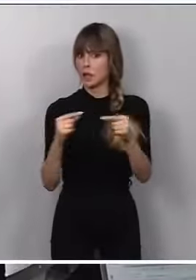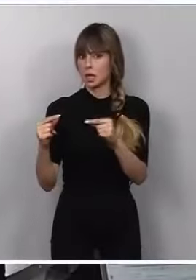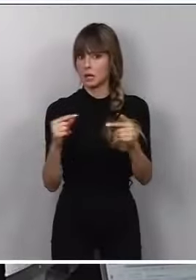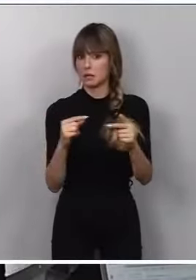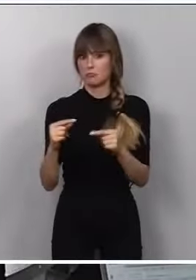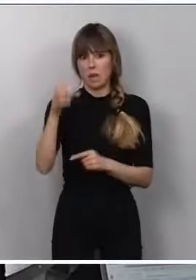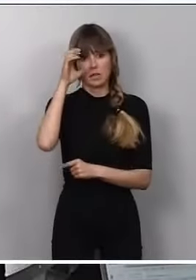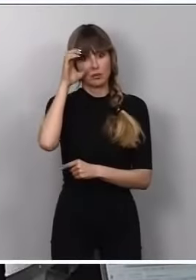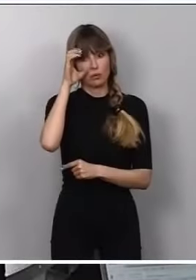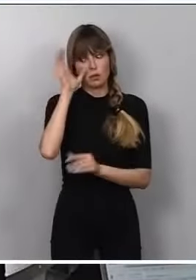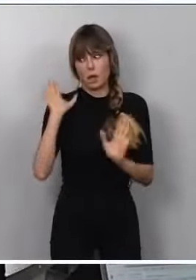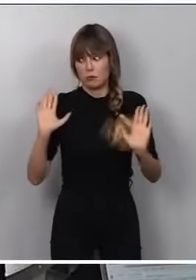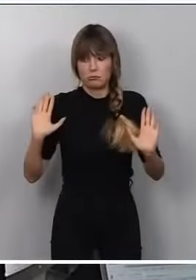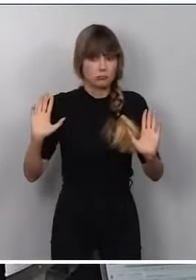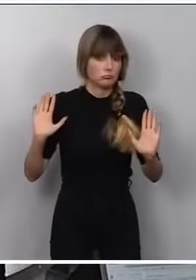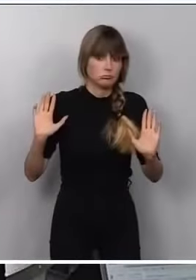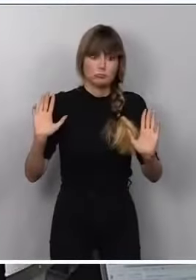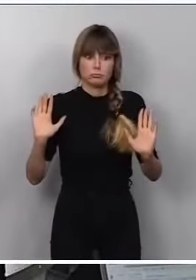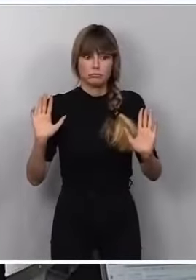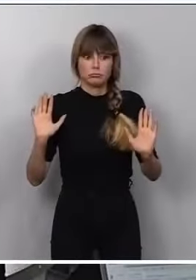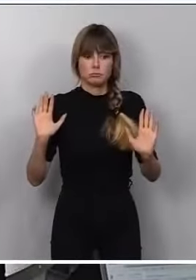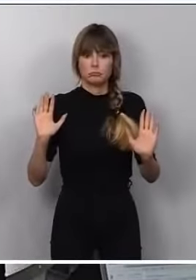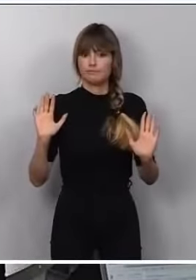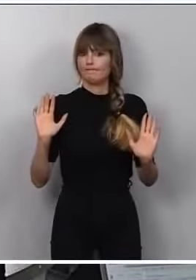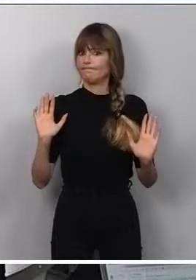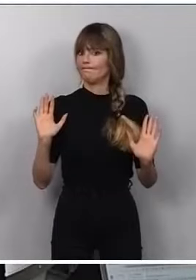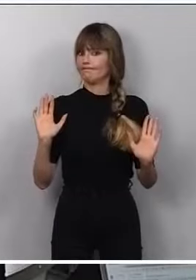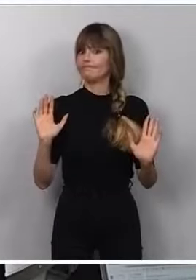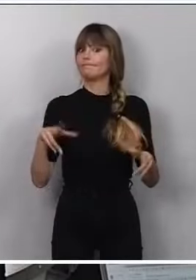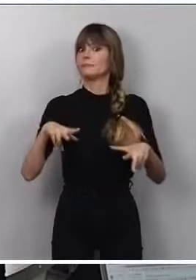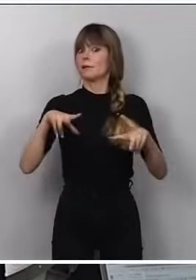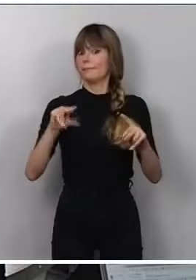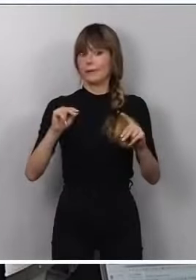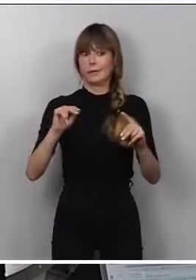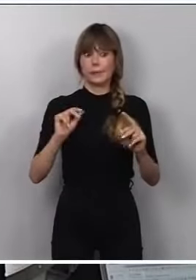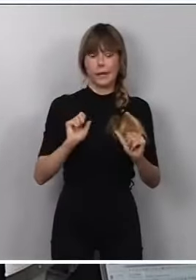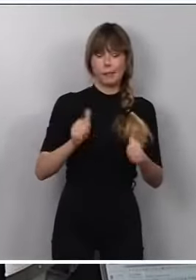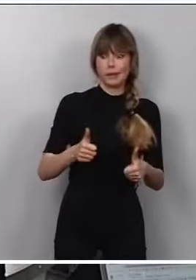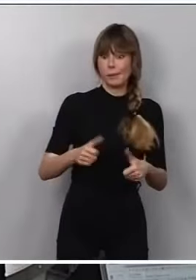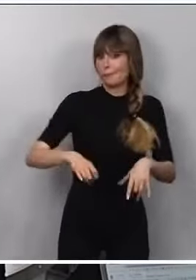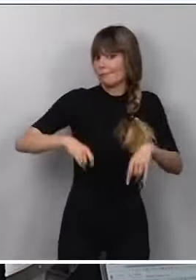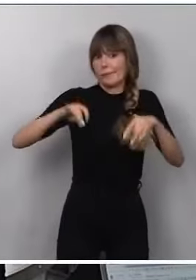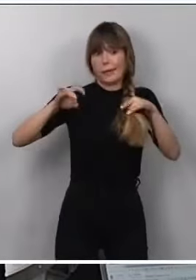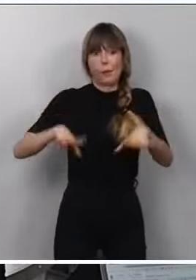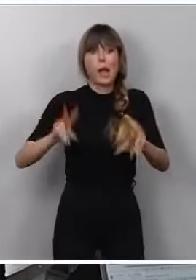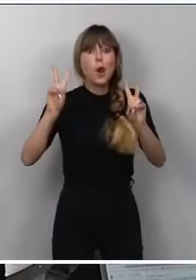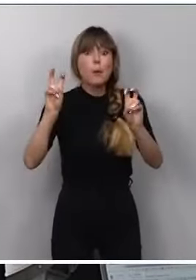portavoz Alegría en la rueda de prensa posterior al Consejo de Ministros allí en el Palacio de la Moncloa.